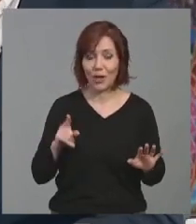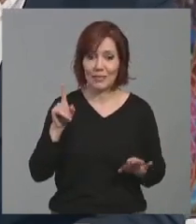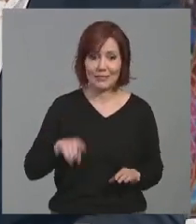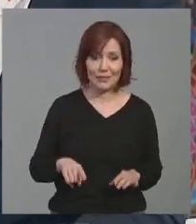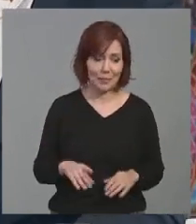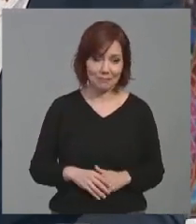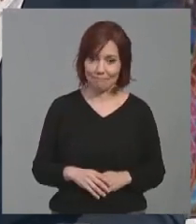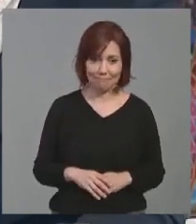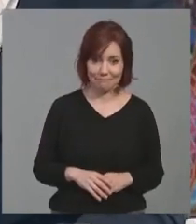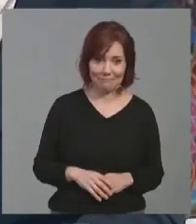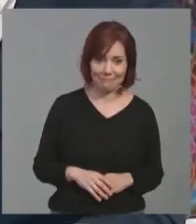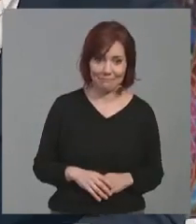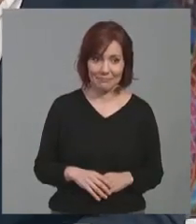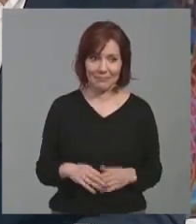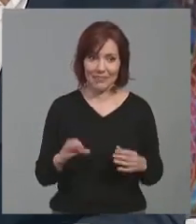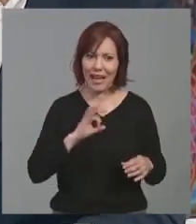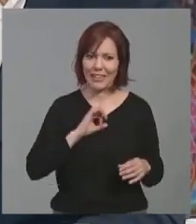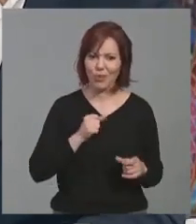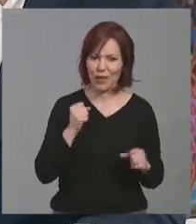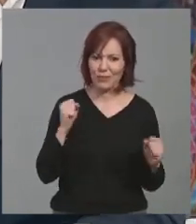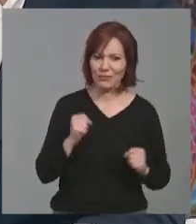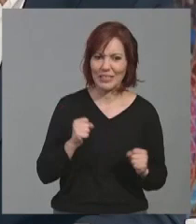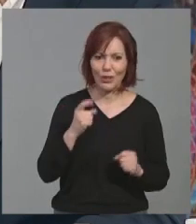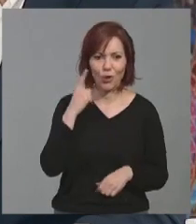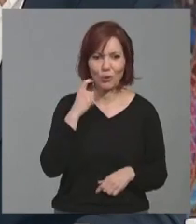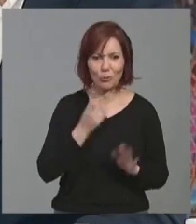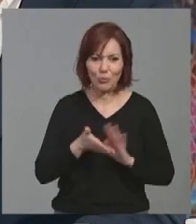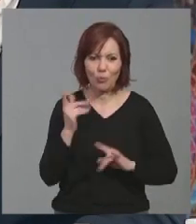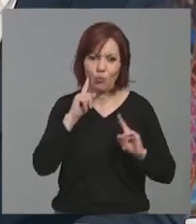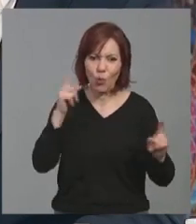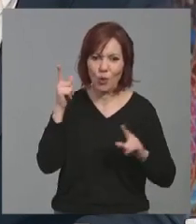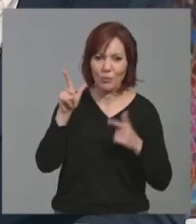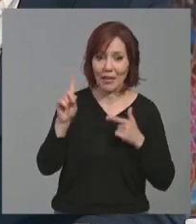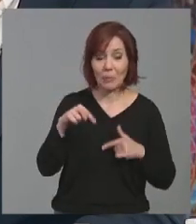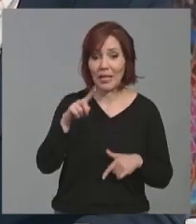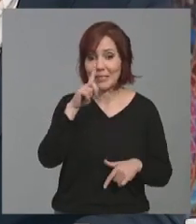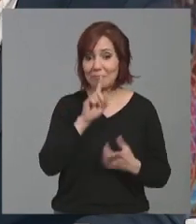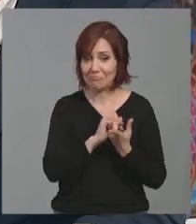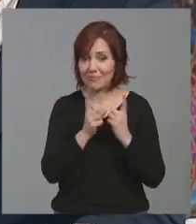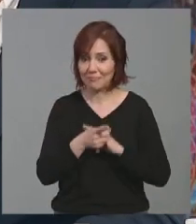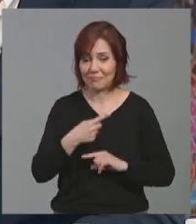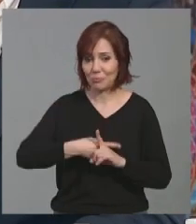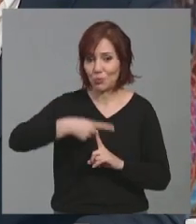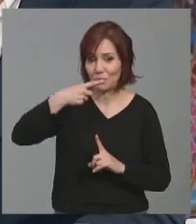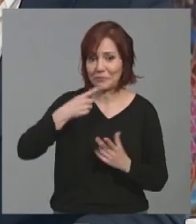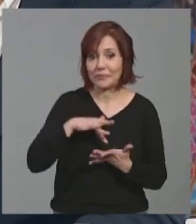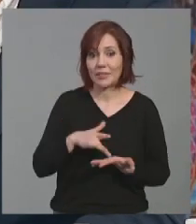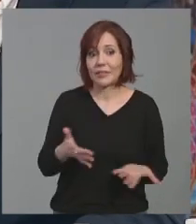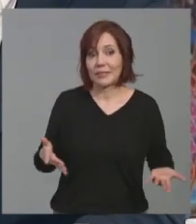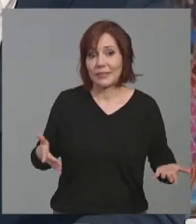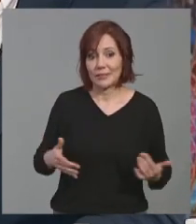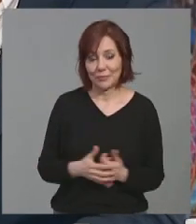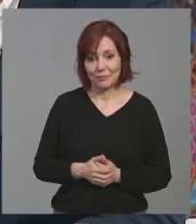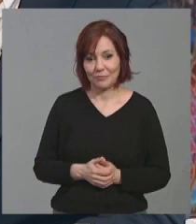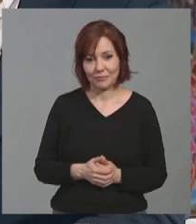complicado. Quizá el mes más desapacible, ¿no?, para viajar, pero, bueno, contentos, y yo creo que, partir de, precisamente,